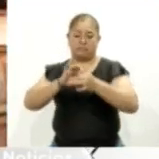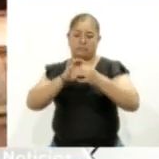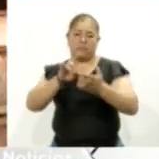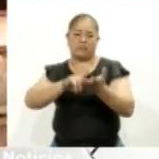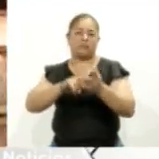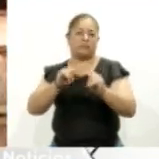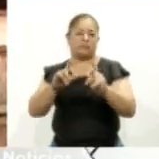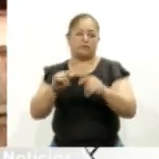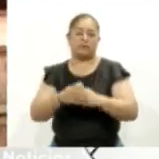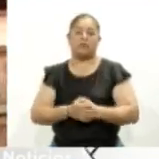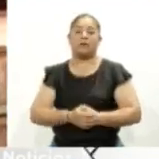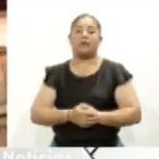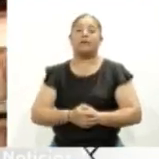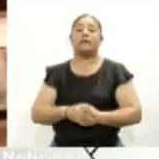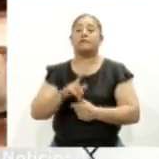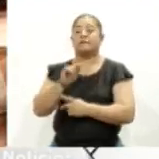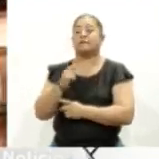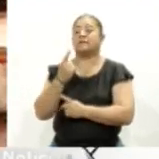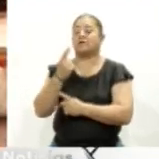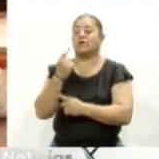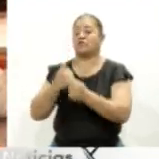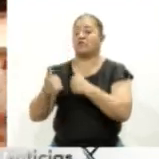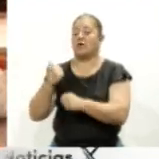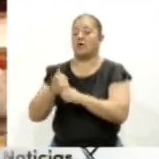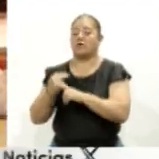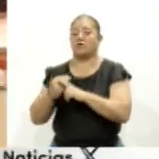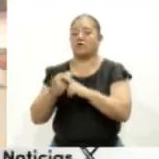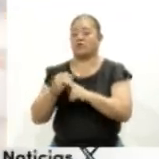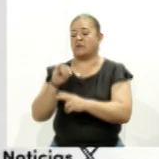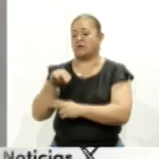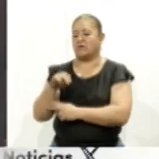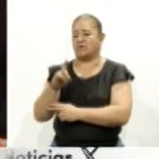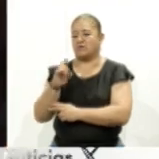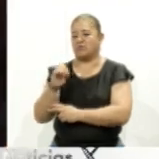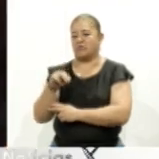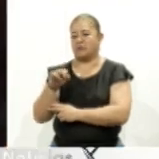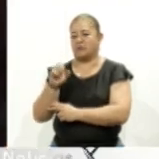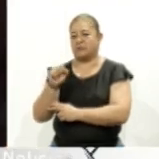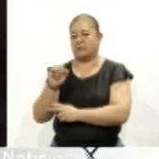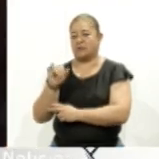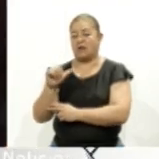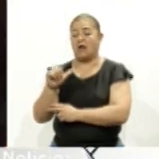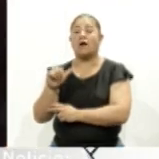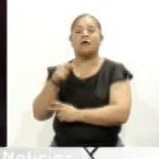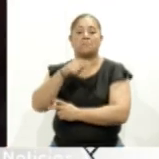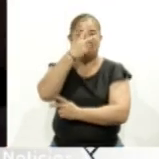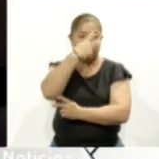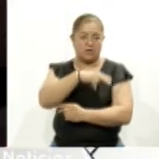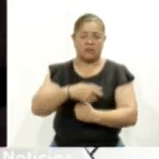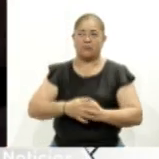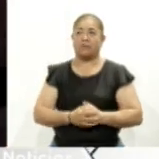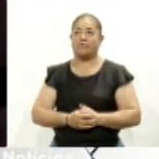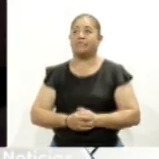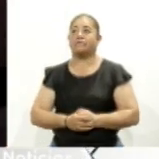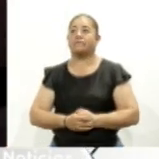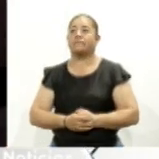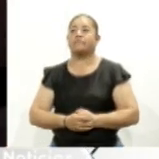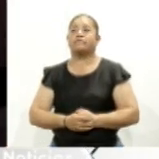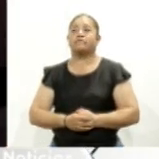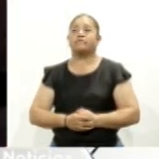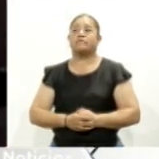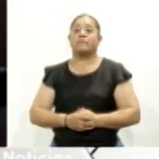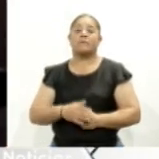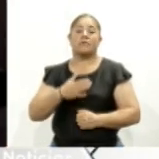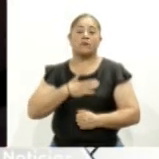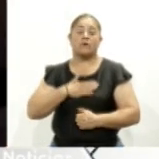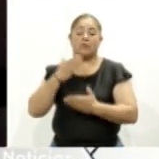en el marco de los 71 años de relaciones entre Indonesia y México. Esta es la primera vez